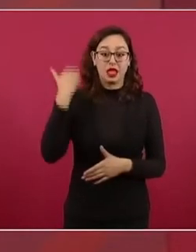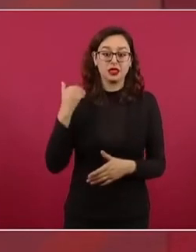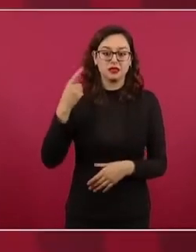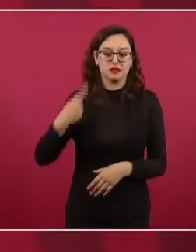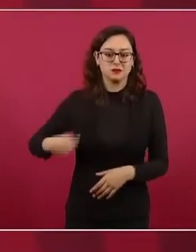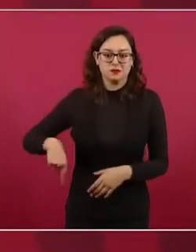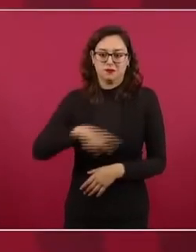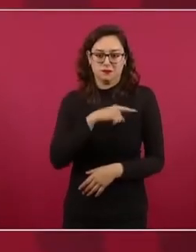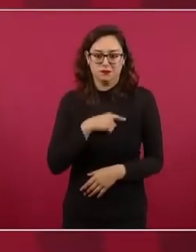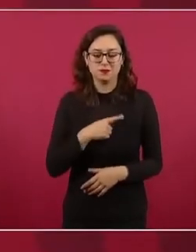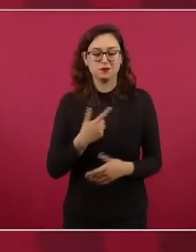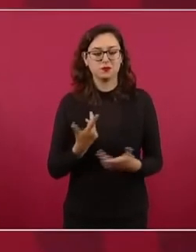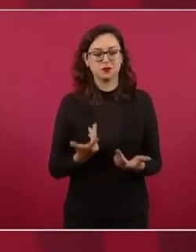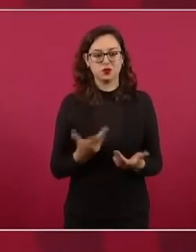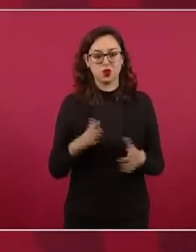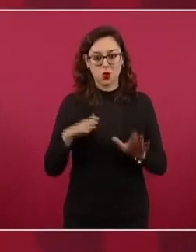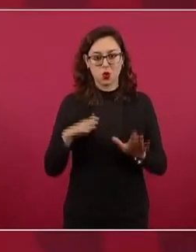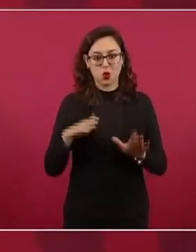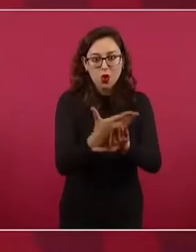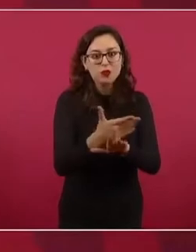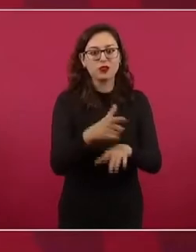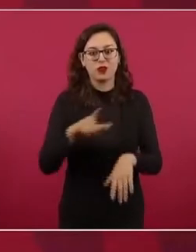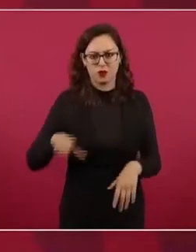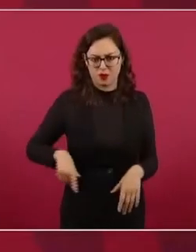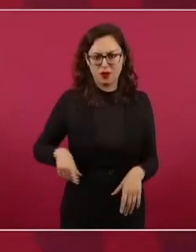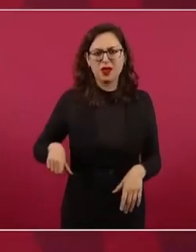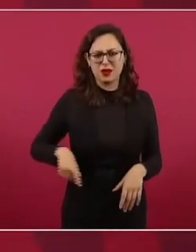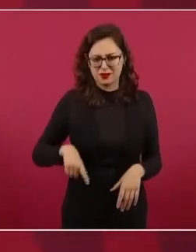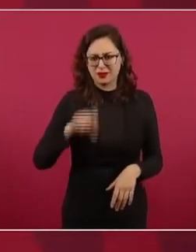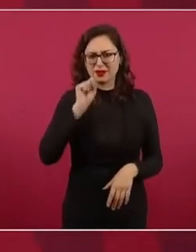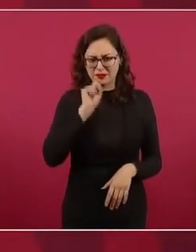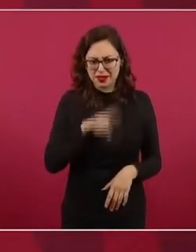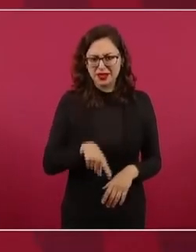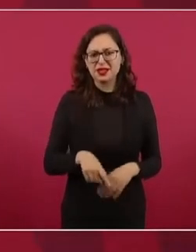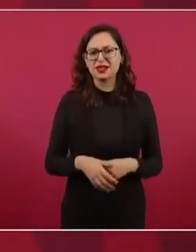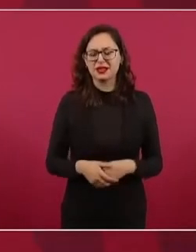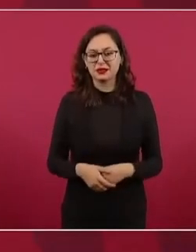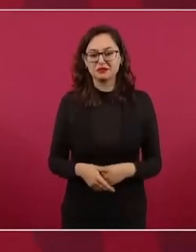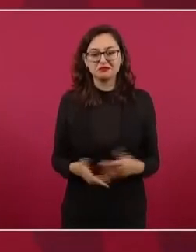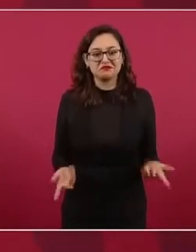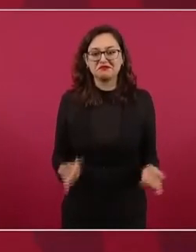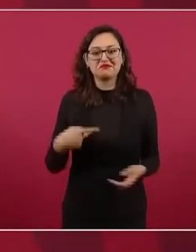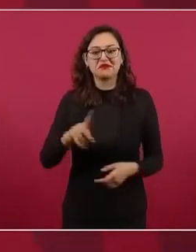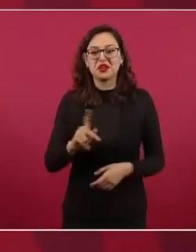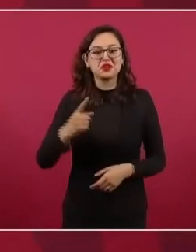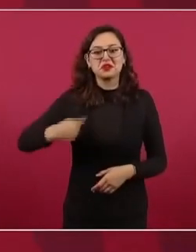no nos daban espacio, no podíamos hablar,